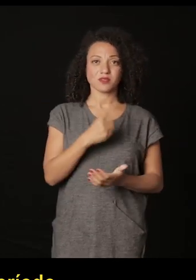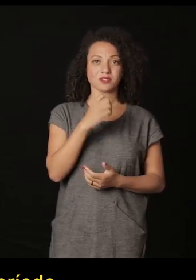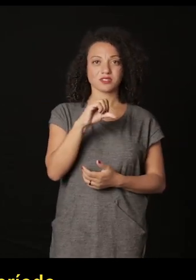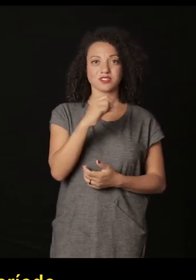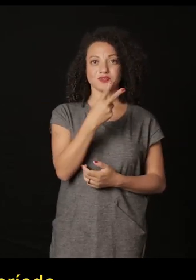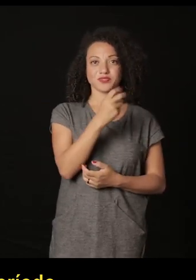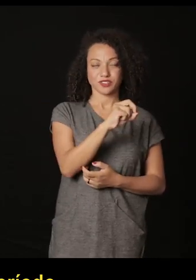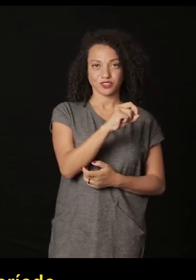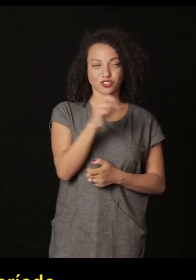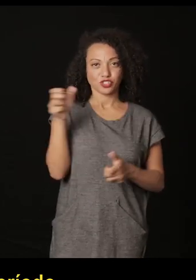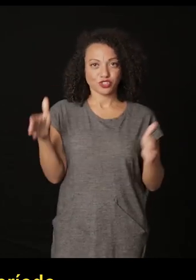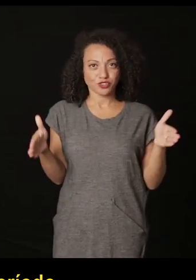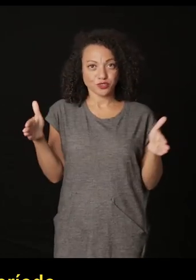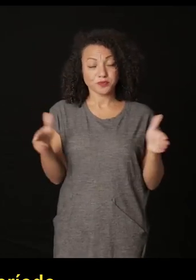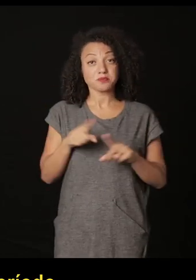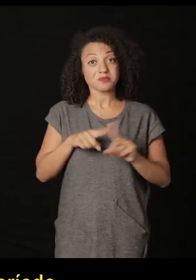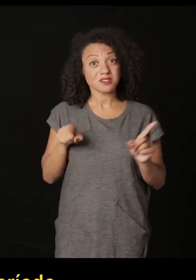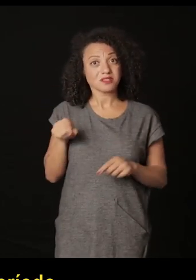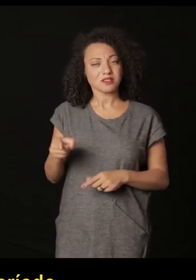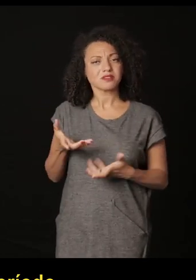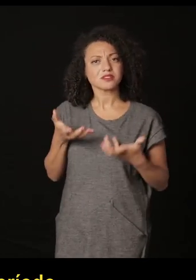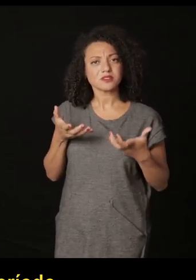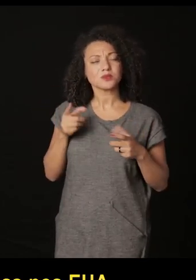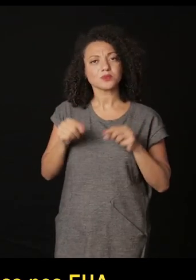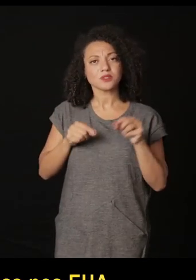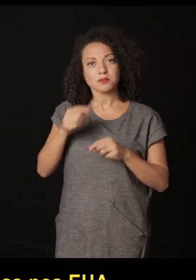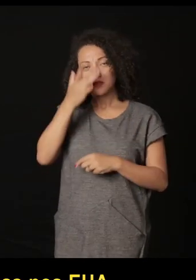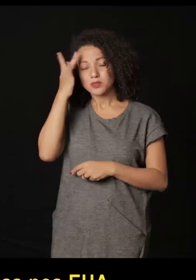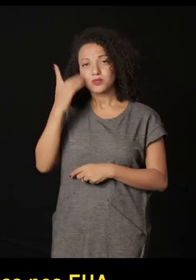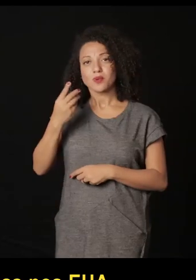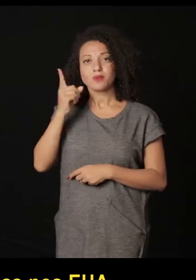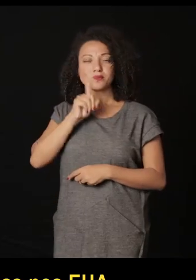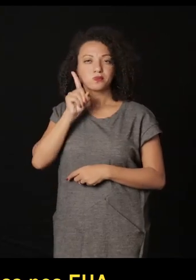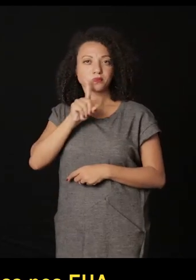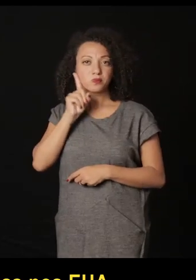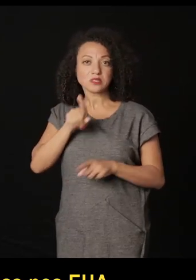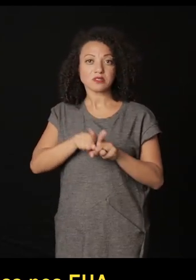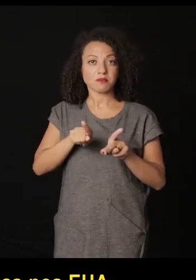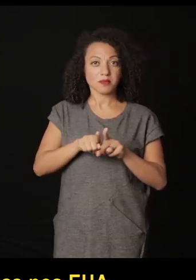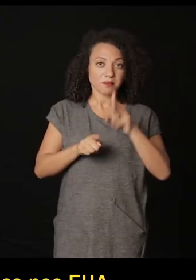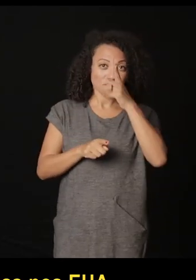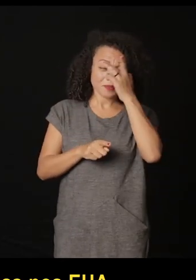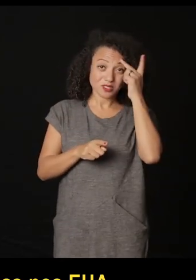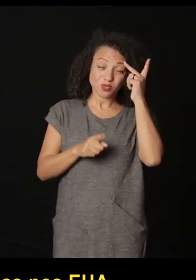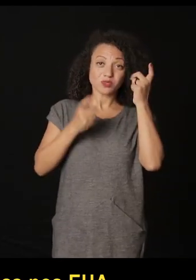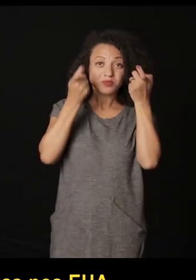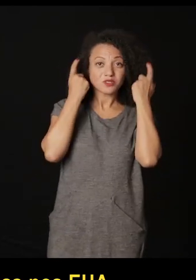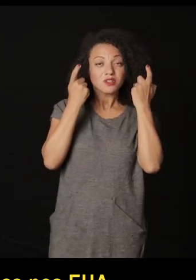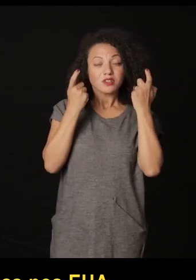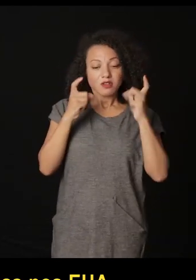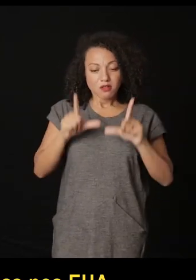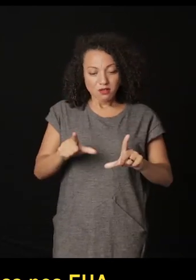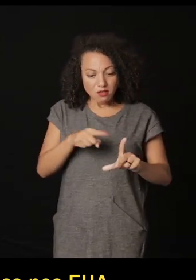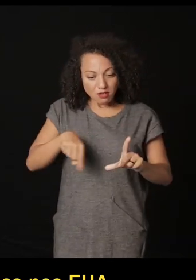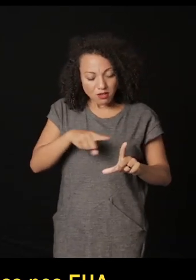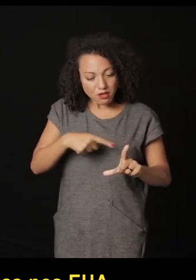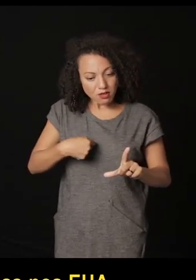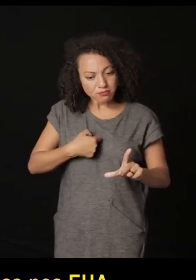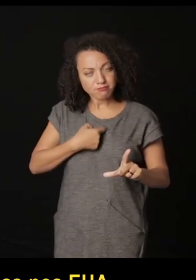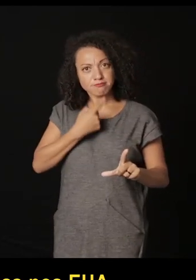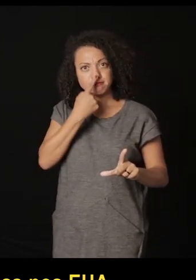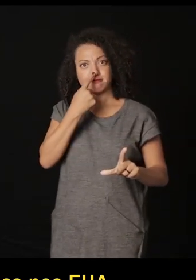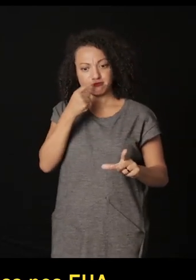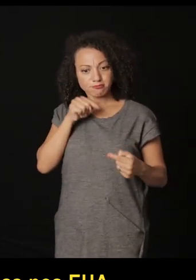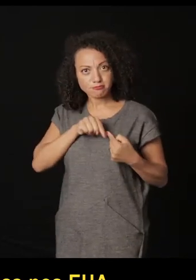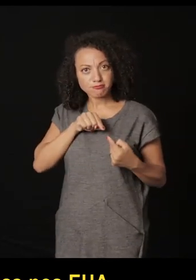periodo de 1880 a 1920 aproximadamente pero ella quería que tanto la gente en Estados Unidos como la gente